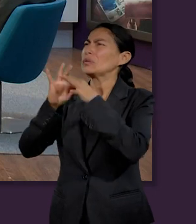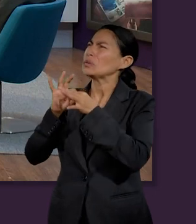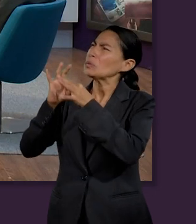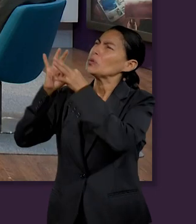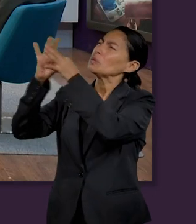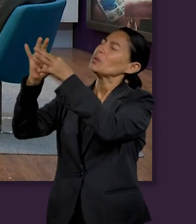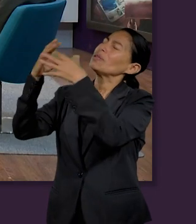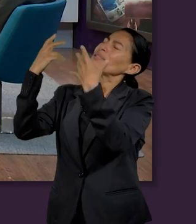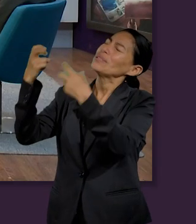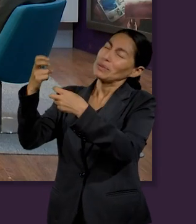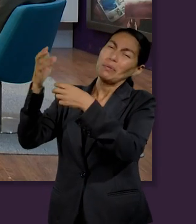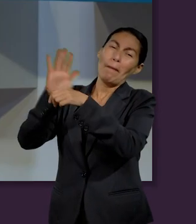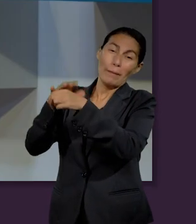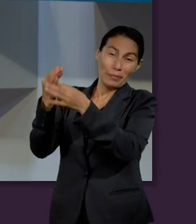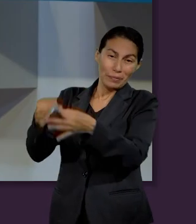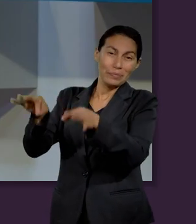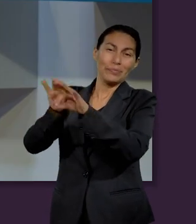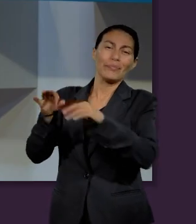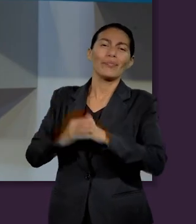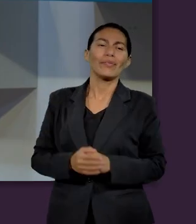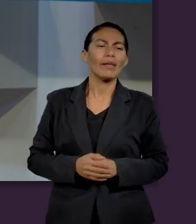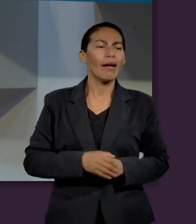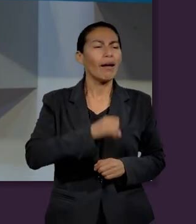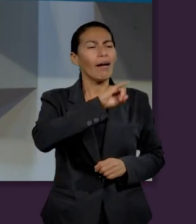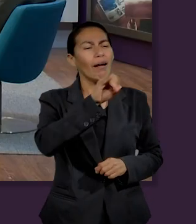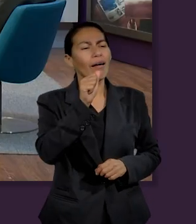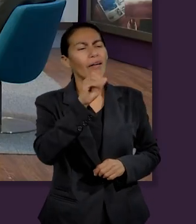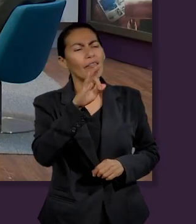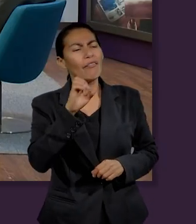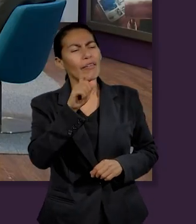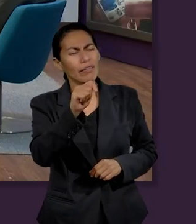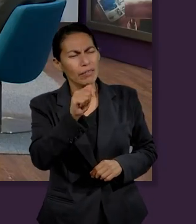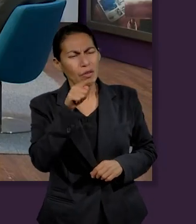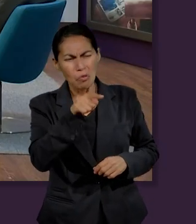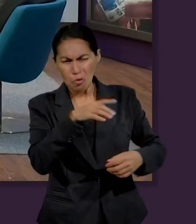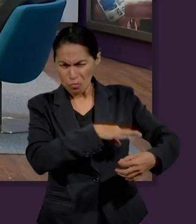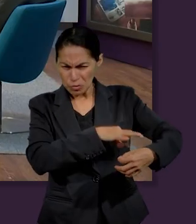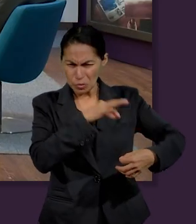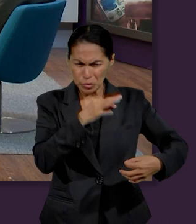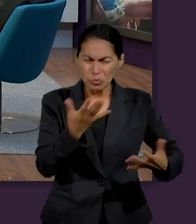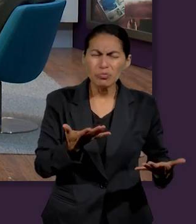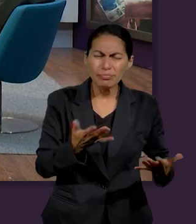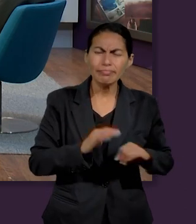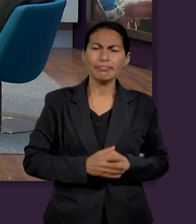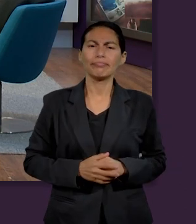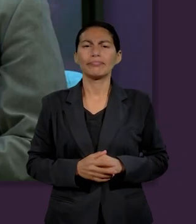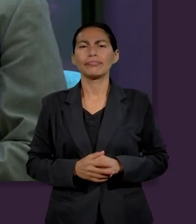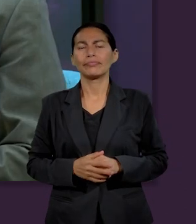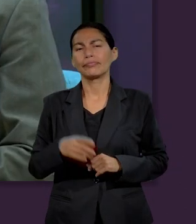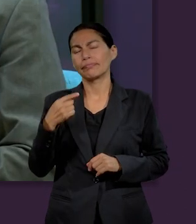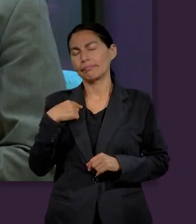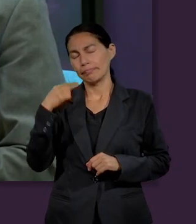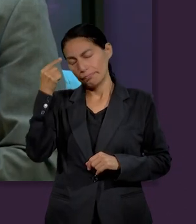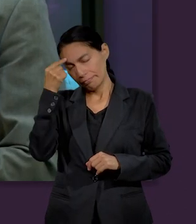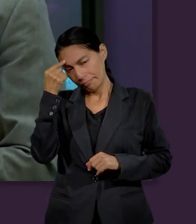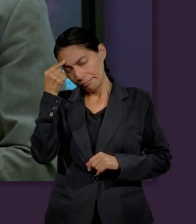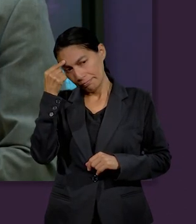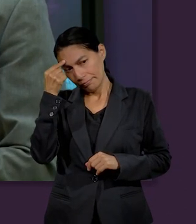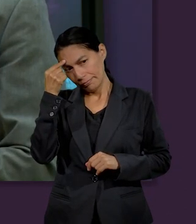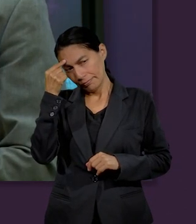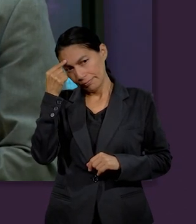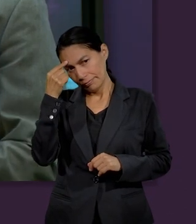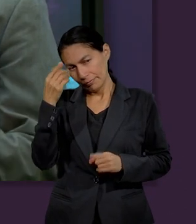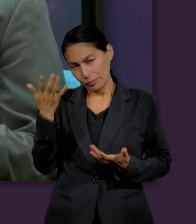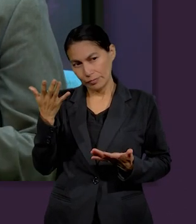gracias Diane Jafet ¿con qué te quedas de la lección de esta semana? pues yo me quedaría de